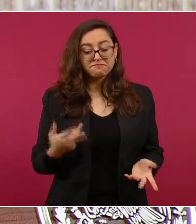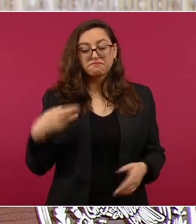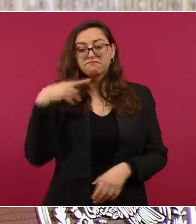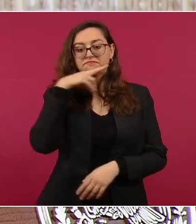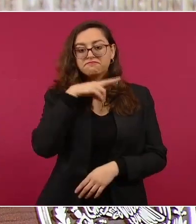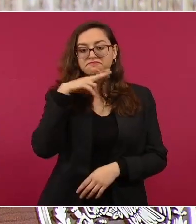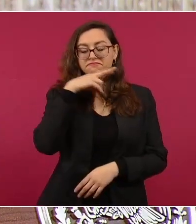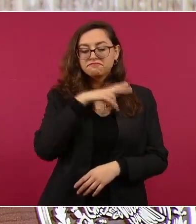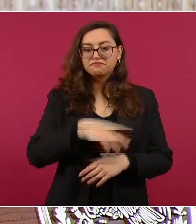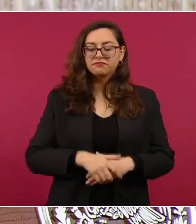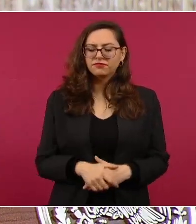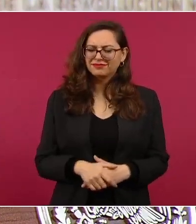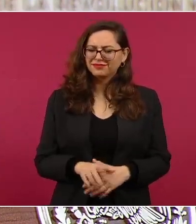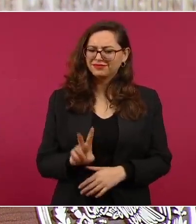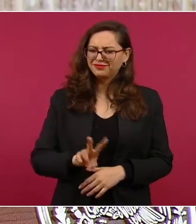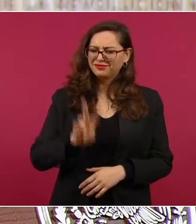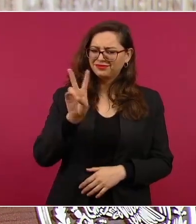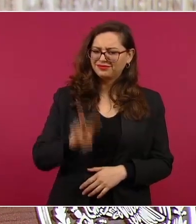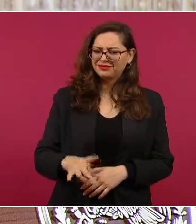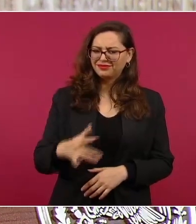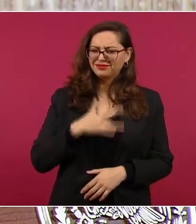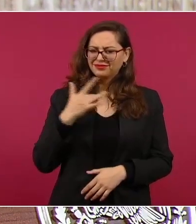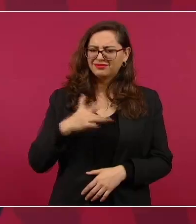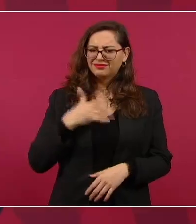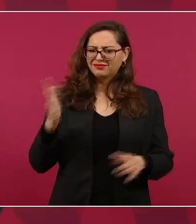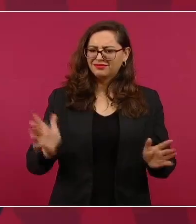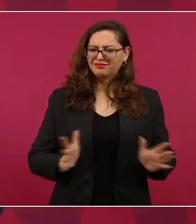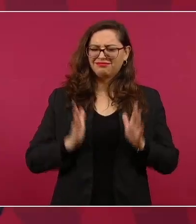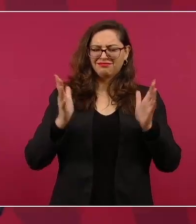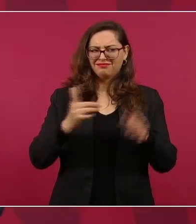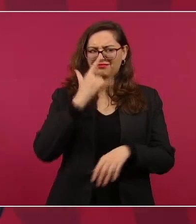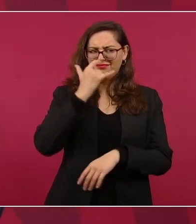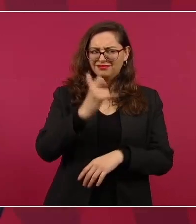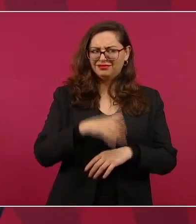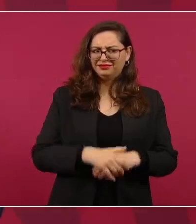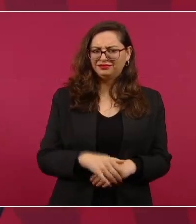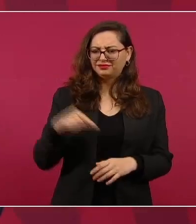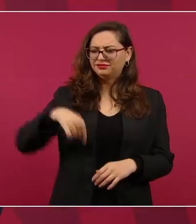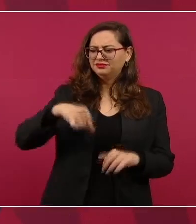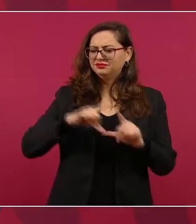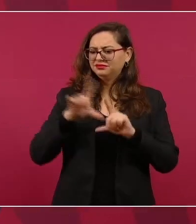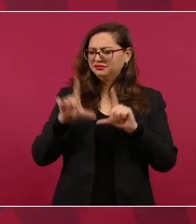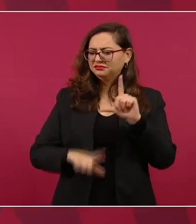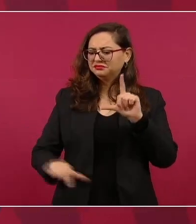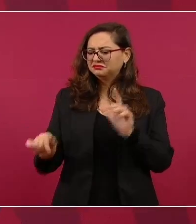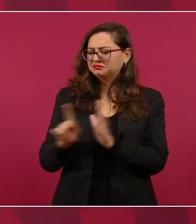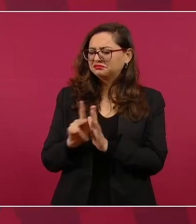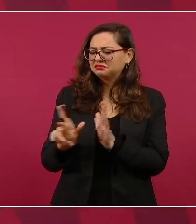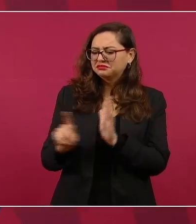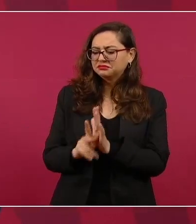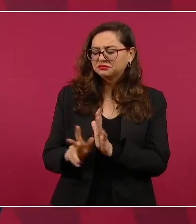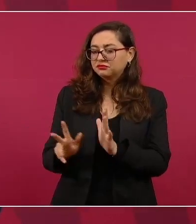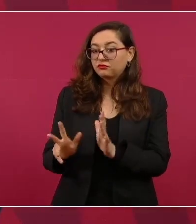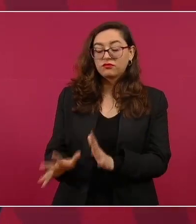mí me llamó mucho la atención de que de repente en un periódico y en exclusiva